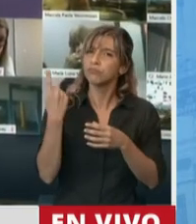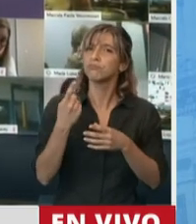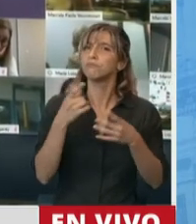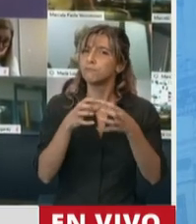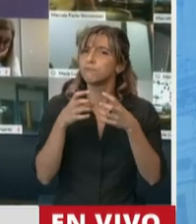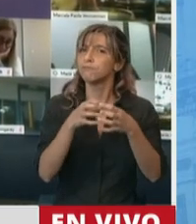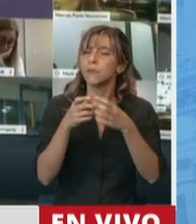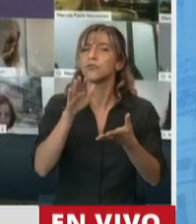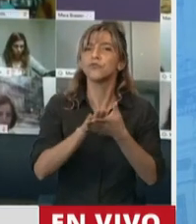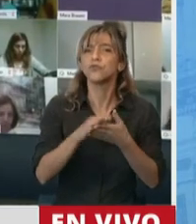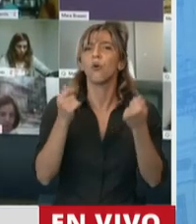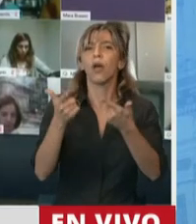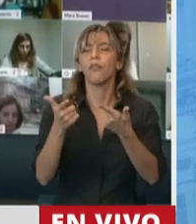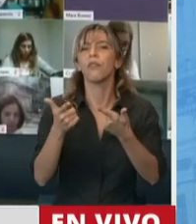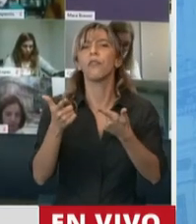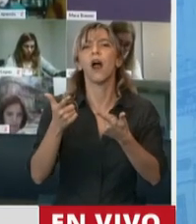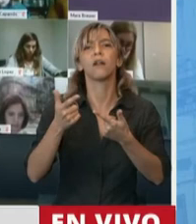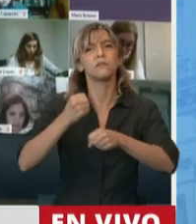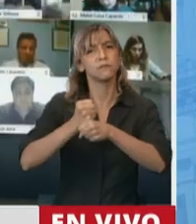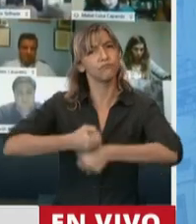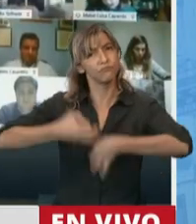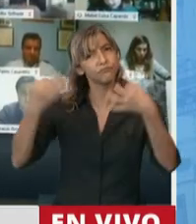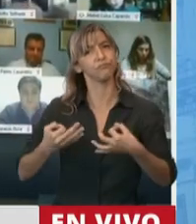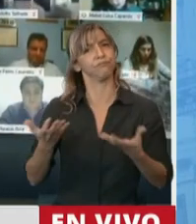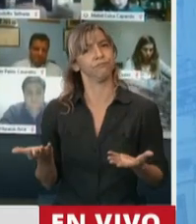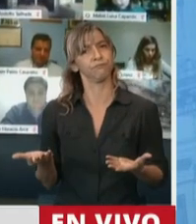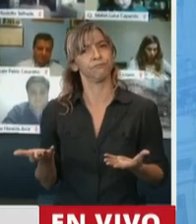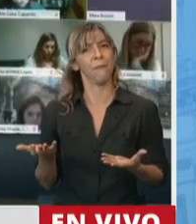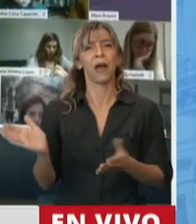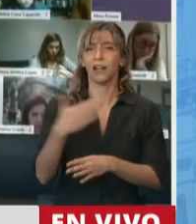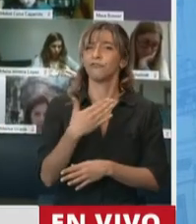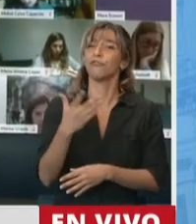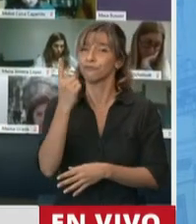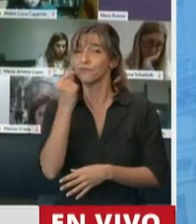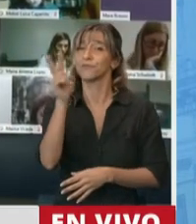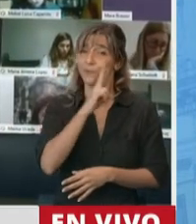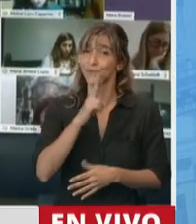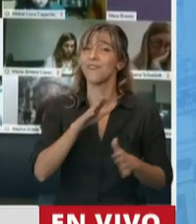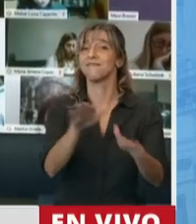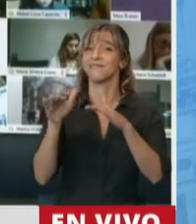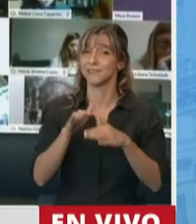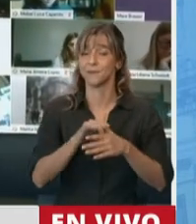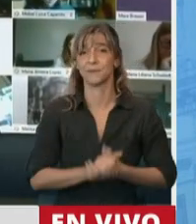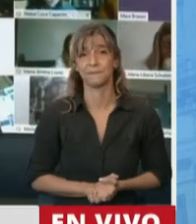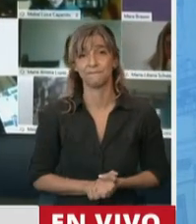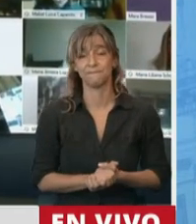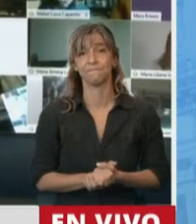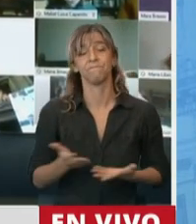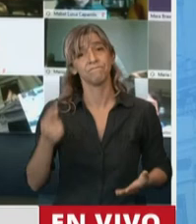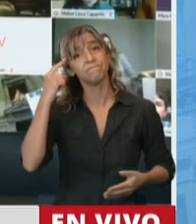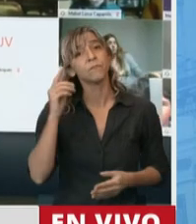los trabajadores y las trabajadoras. En este sentido, si hoy es muy difícil controlar